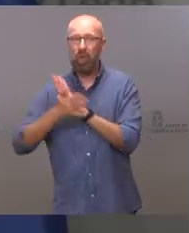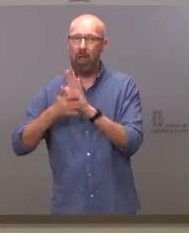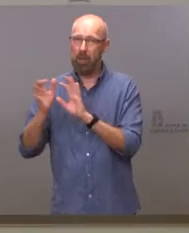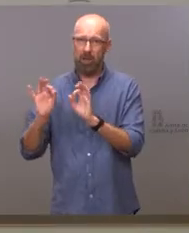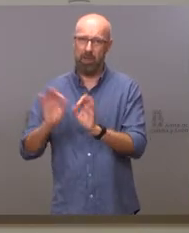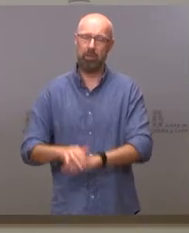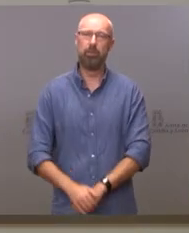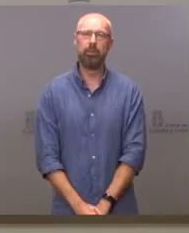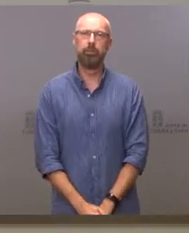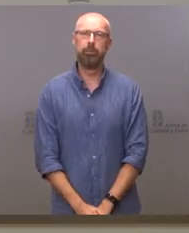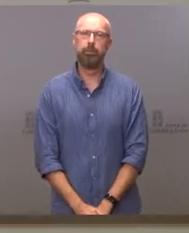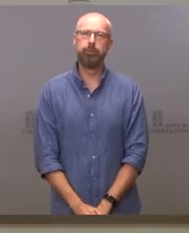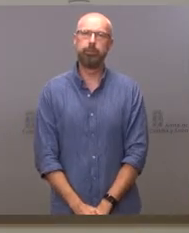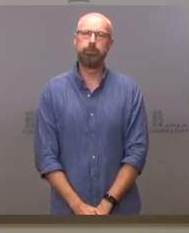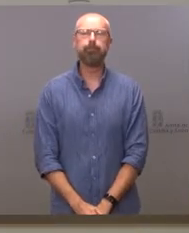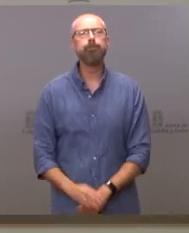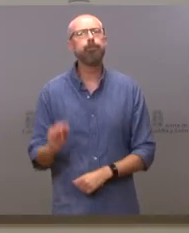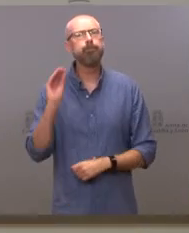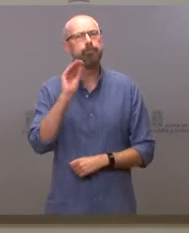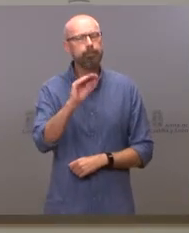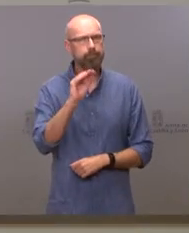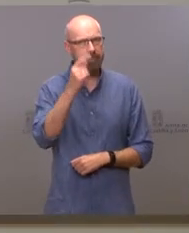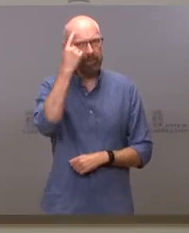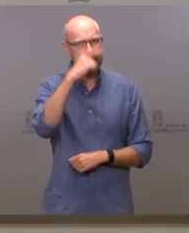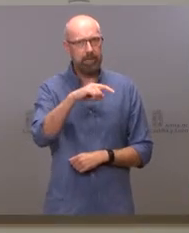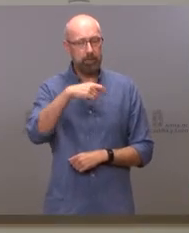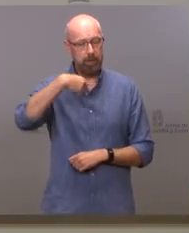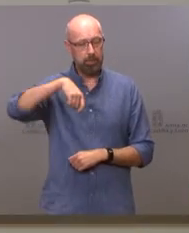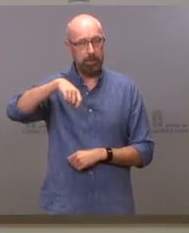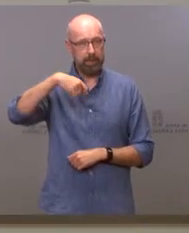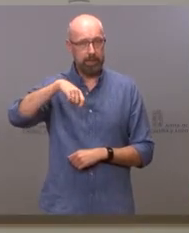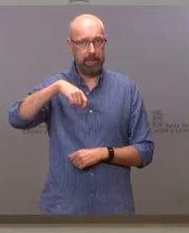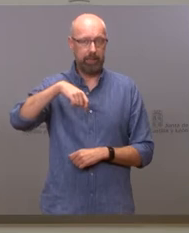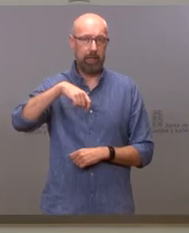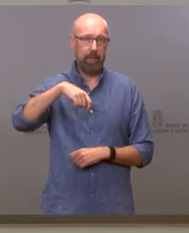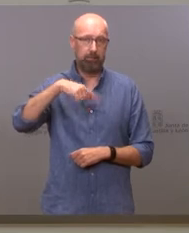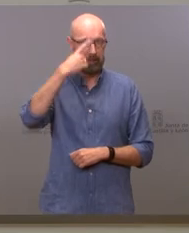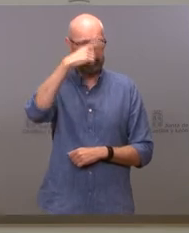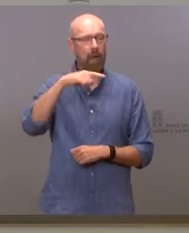¿Y si tenía constancia el presidente de esos encuentros informales?